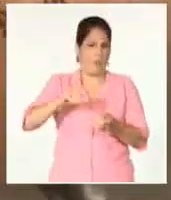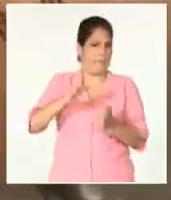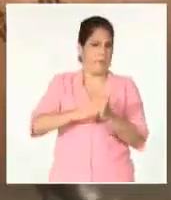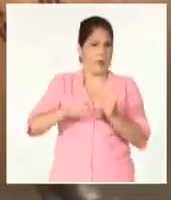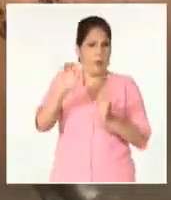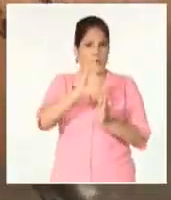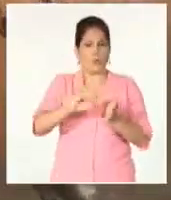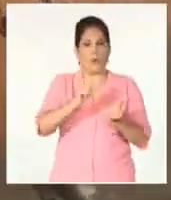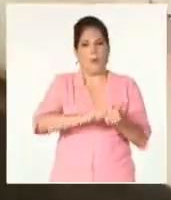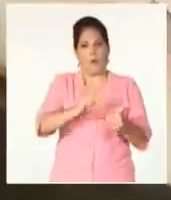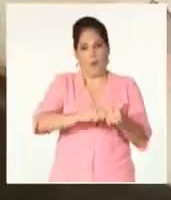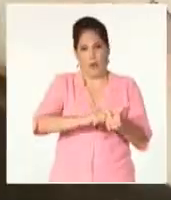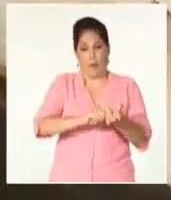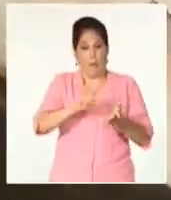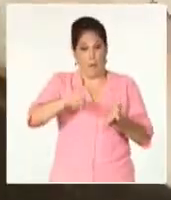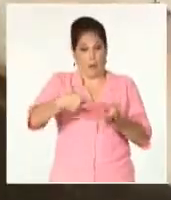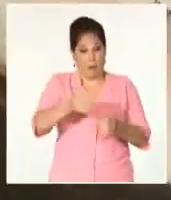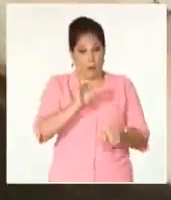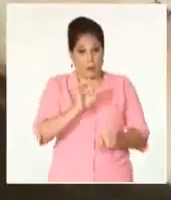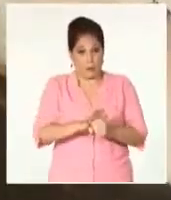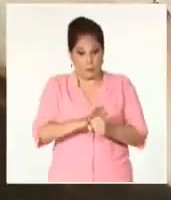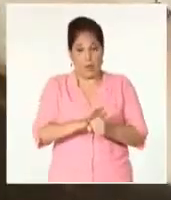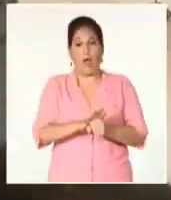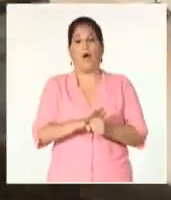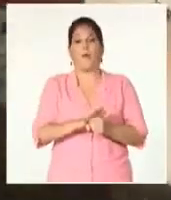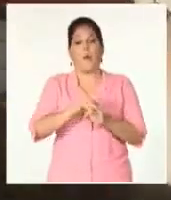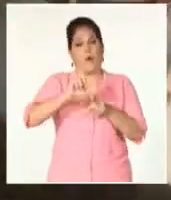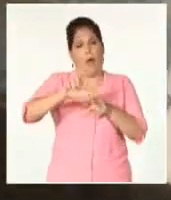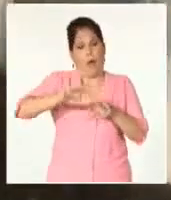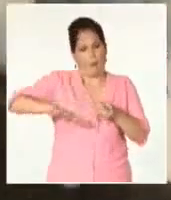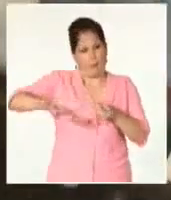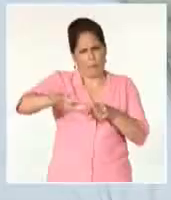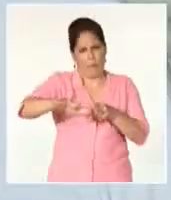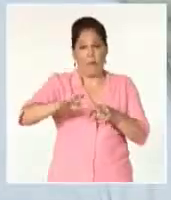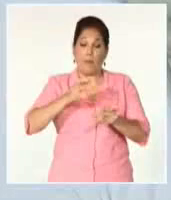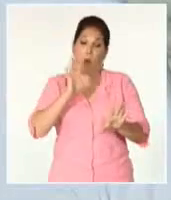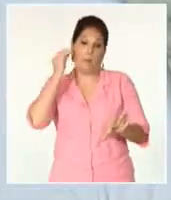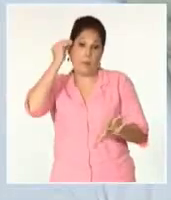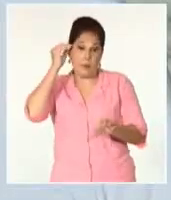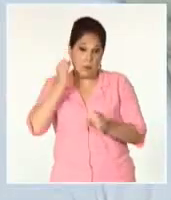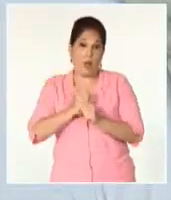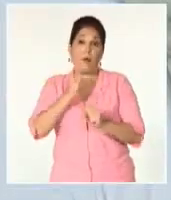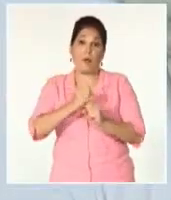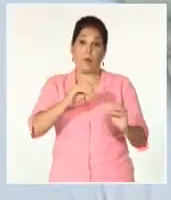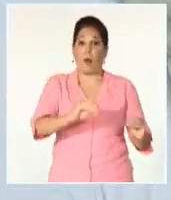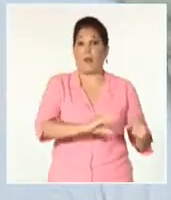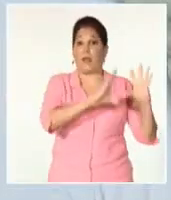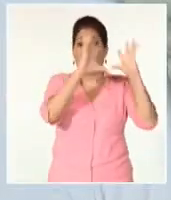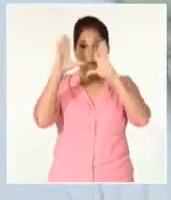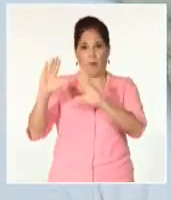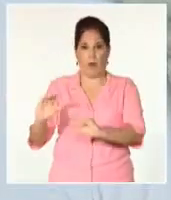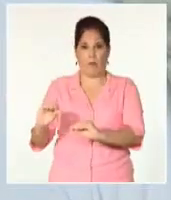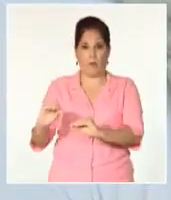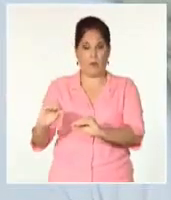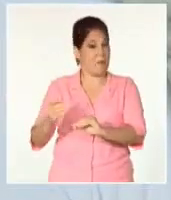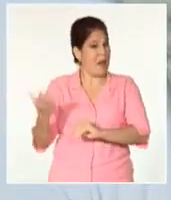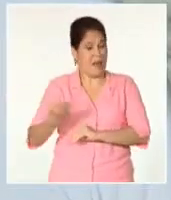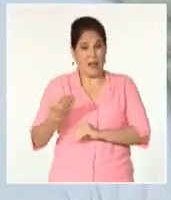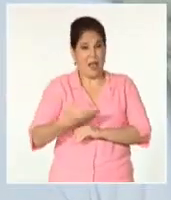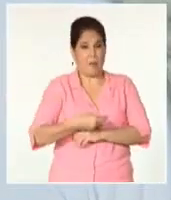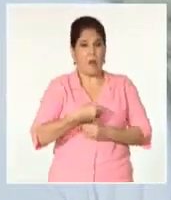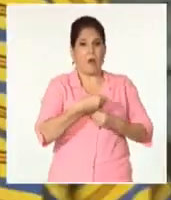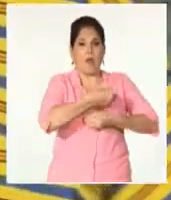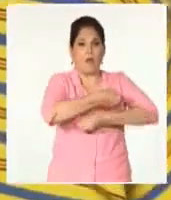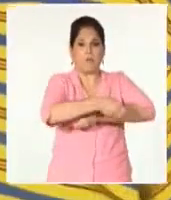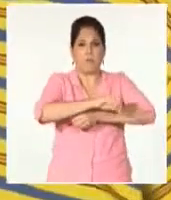de octubre. Mañana comenzamos con el rural que debe trabajarse las 24 horas también para llegar lo más rápido posible con la